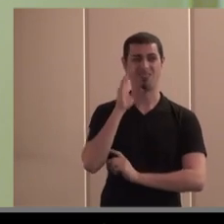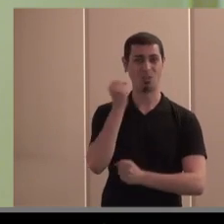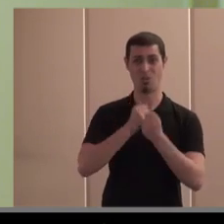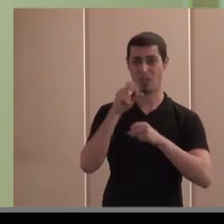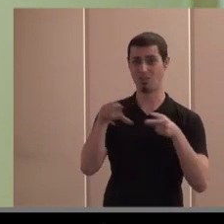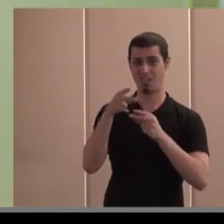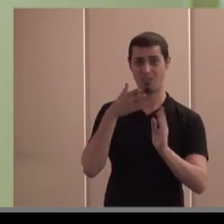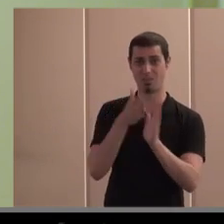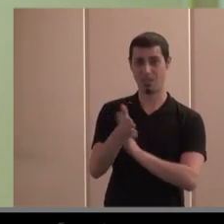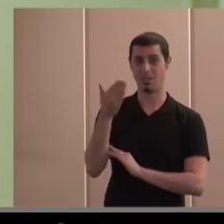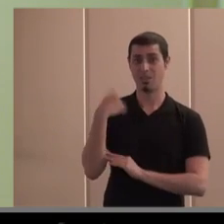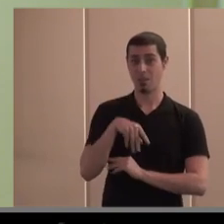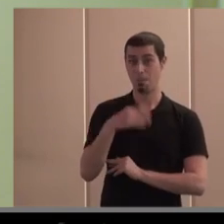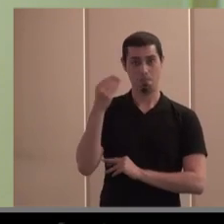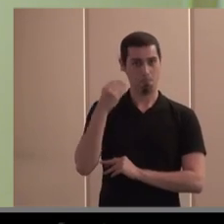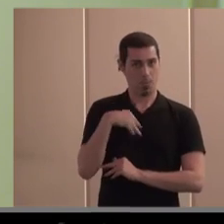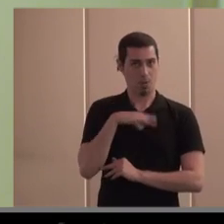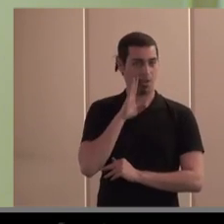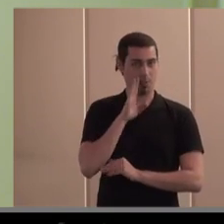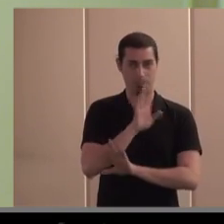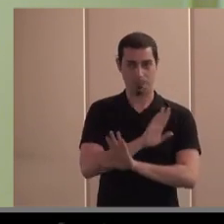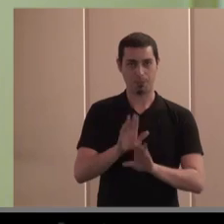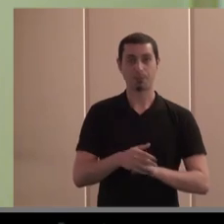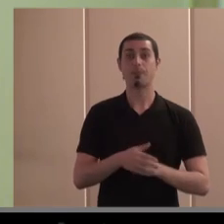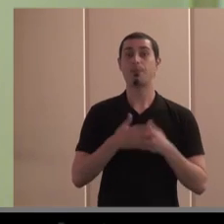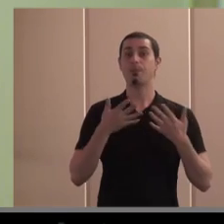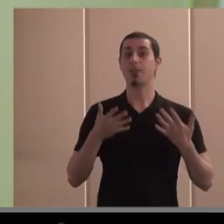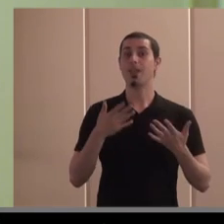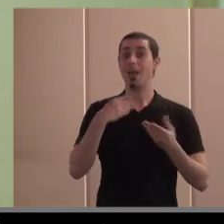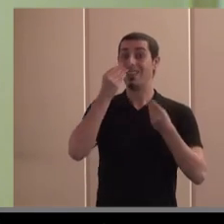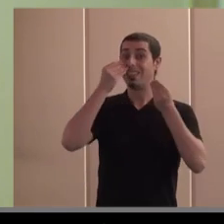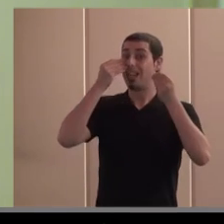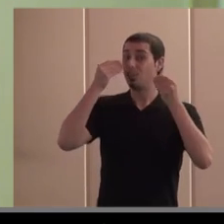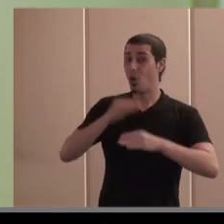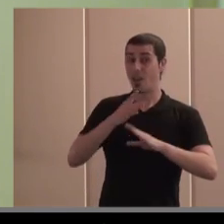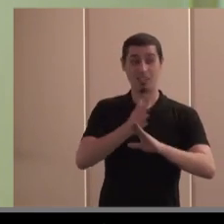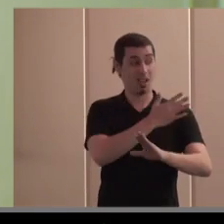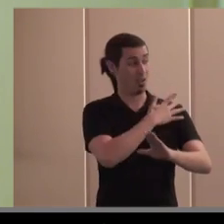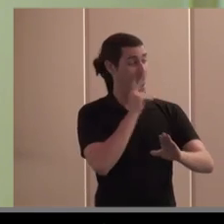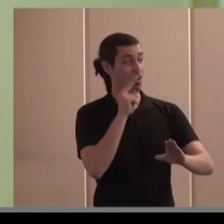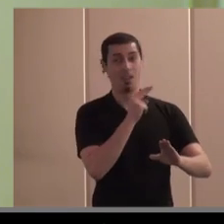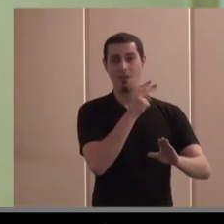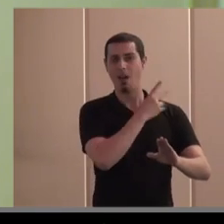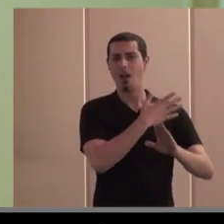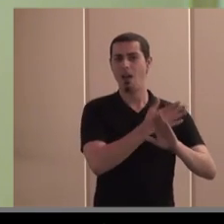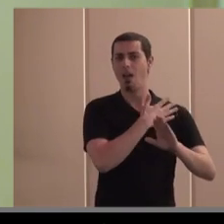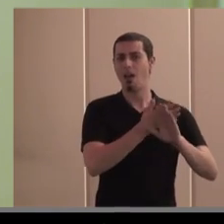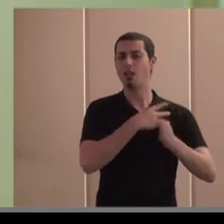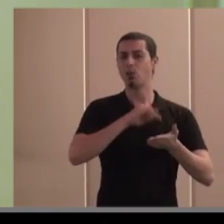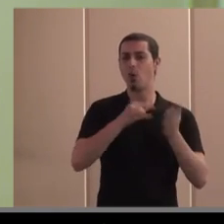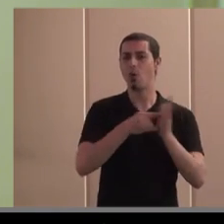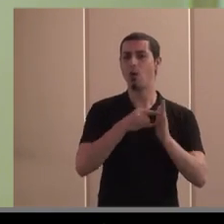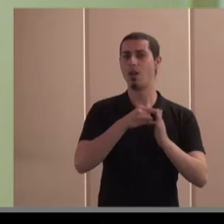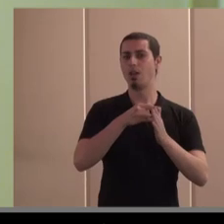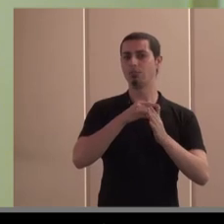comentar en la filmina anterior por lo tanto históricamente todas estas fórmulas jurídicas pues siempre han ido